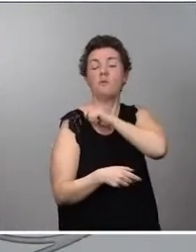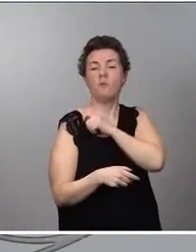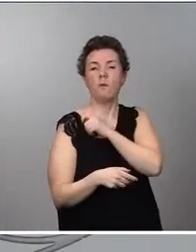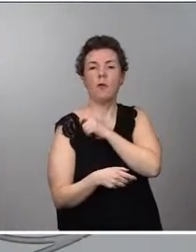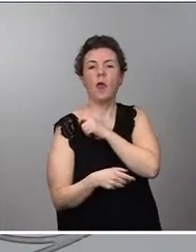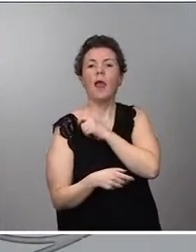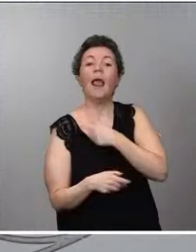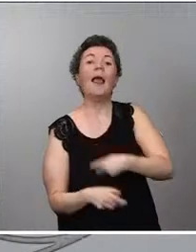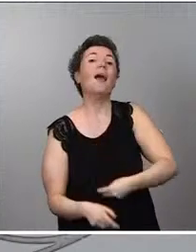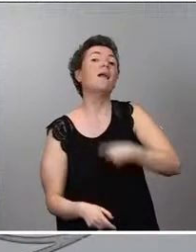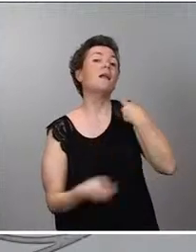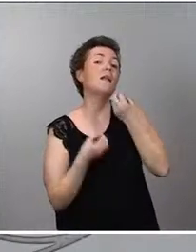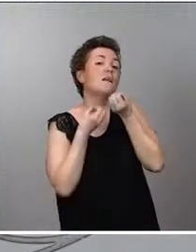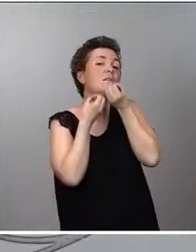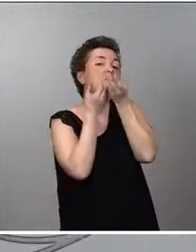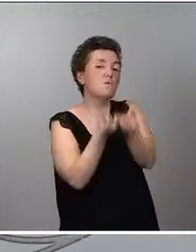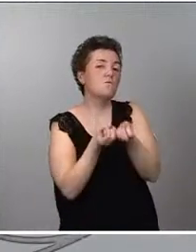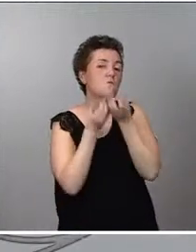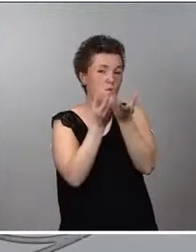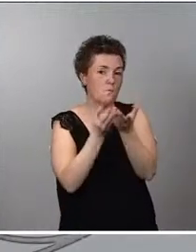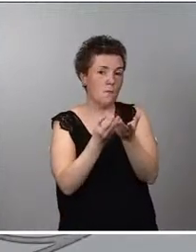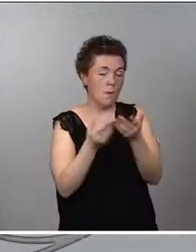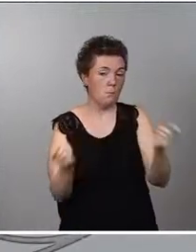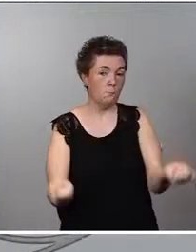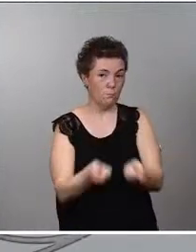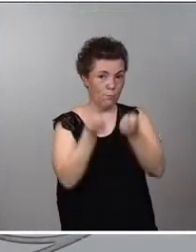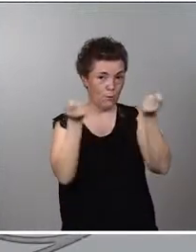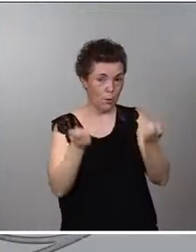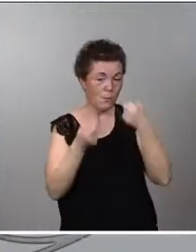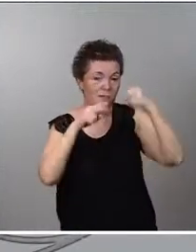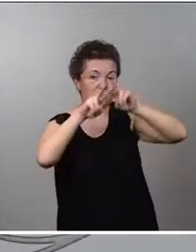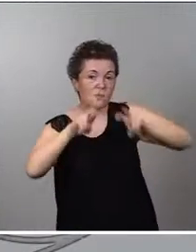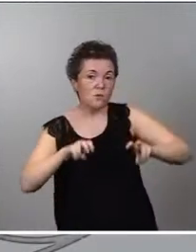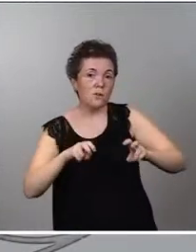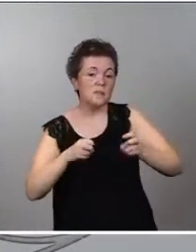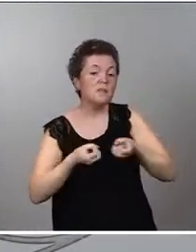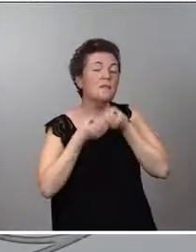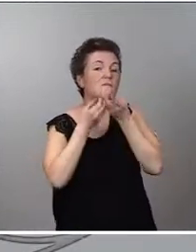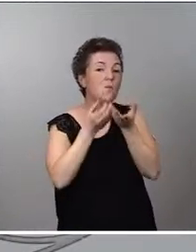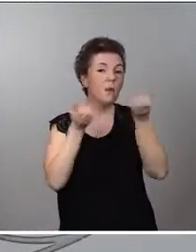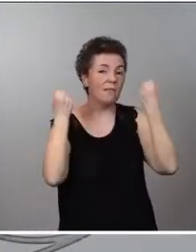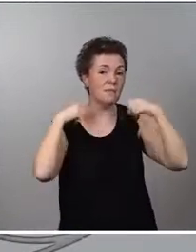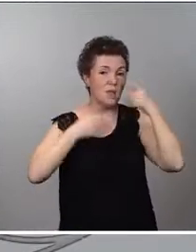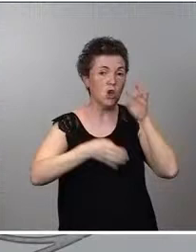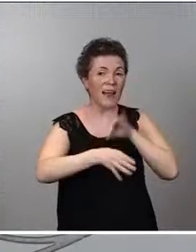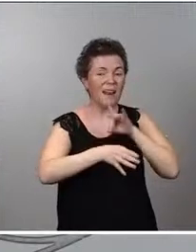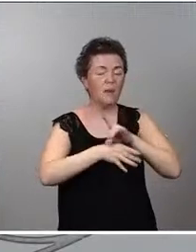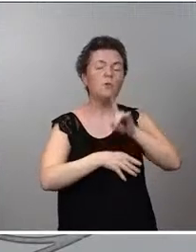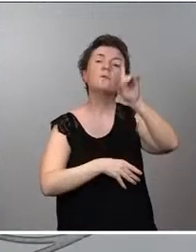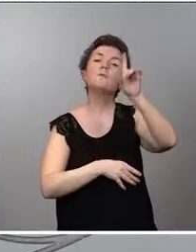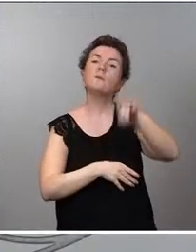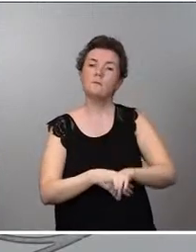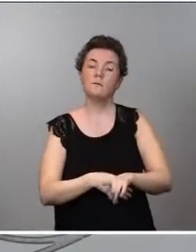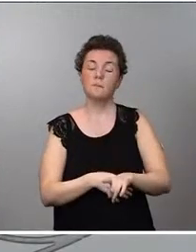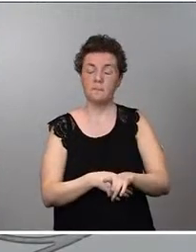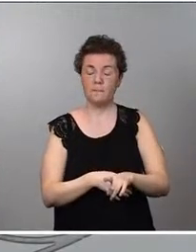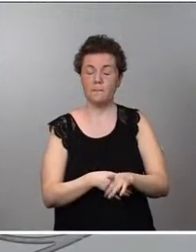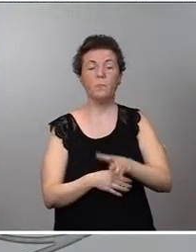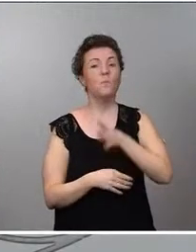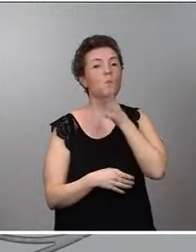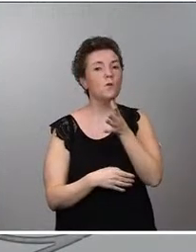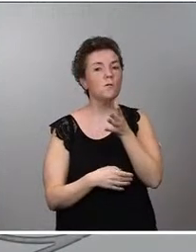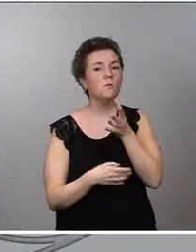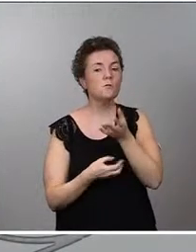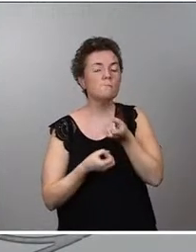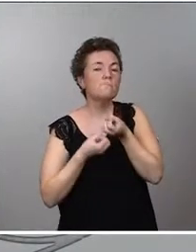informa a los promotores y a los investigadores de los ensayos clínicos y en este caso también, y por tanto, tras informarles